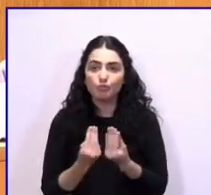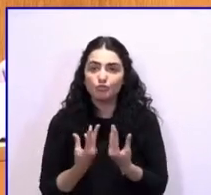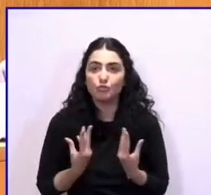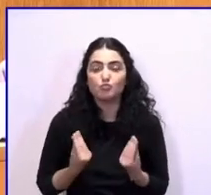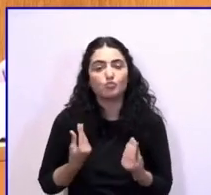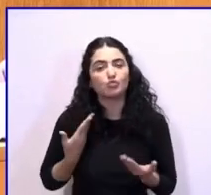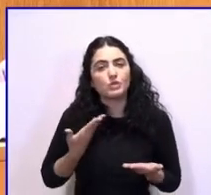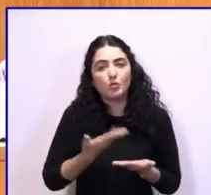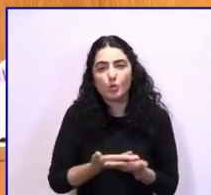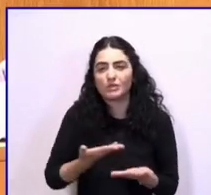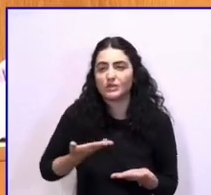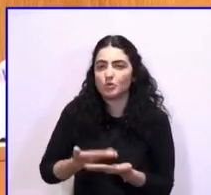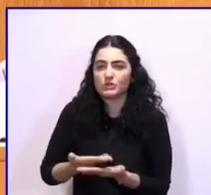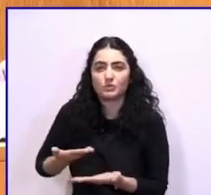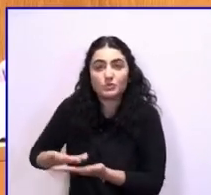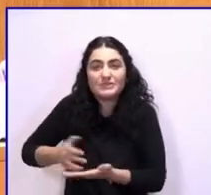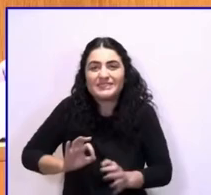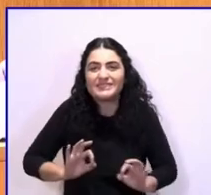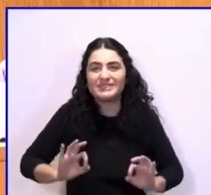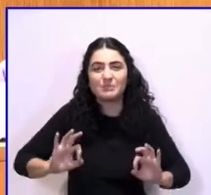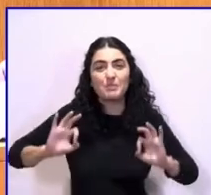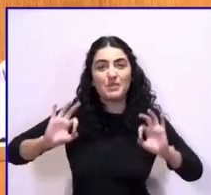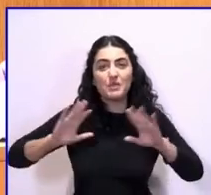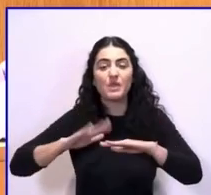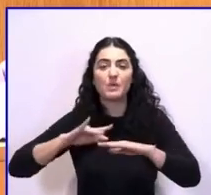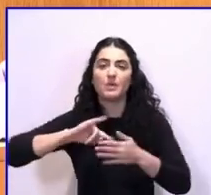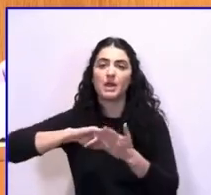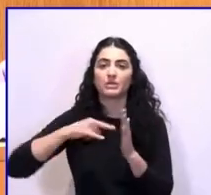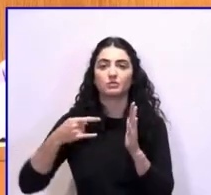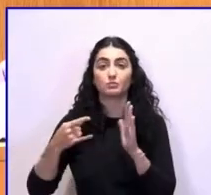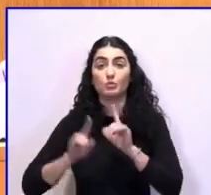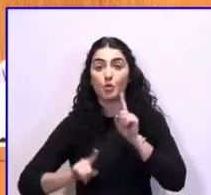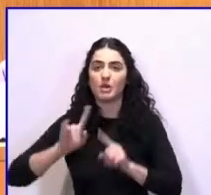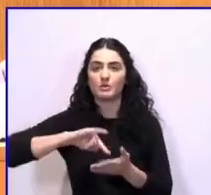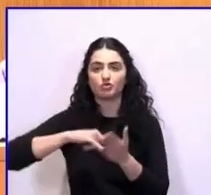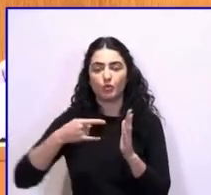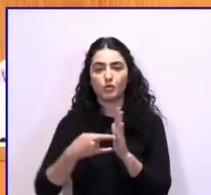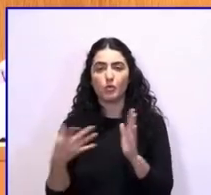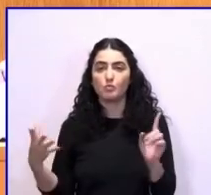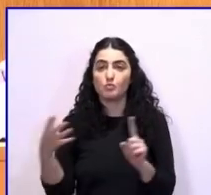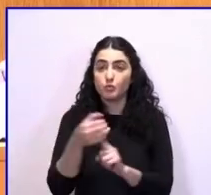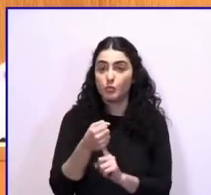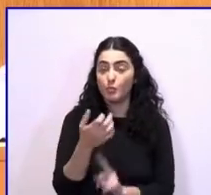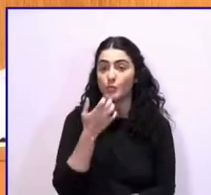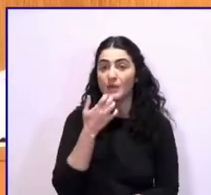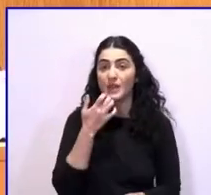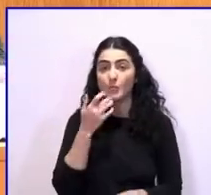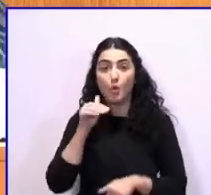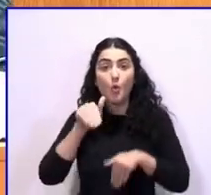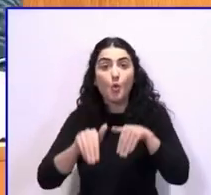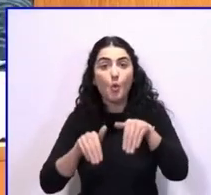propuestas concretas para solucionar este problema, por ejemplo, con la convocatoria de